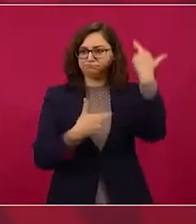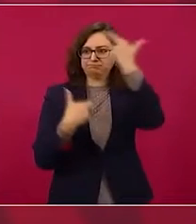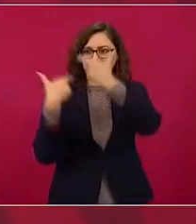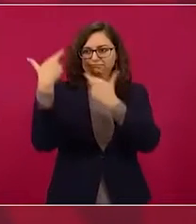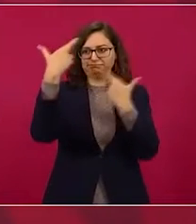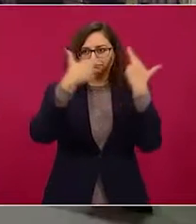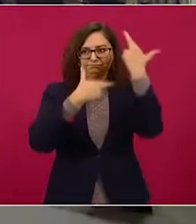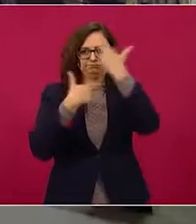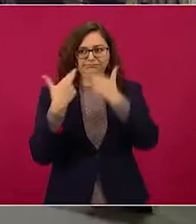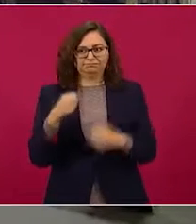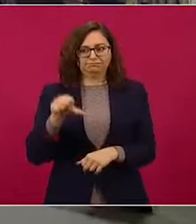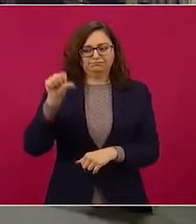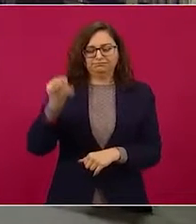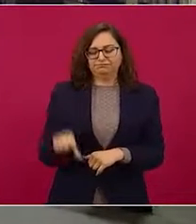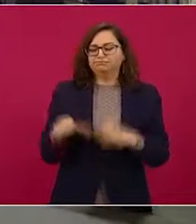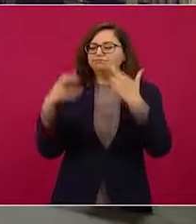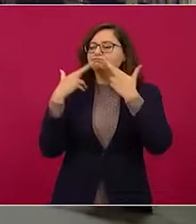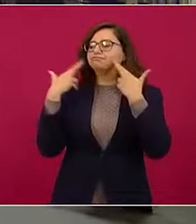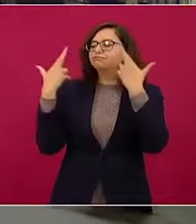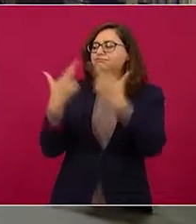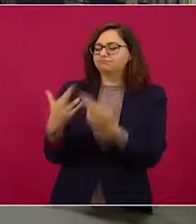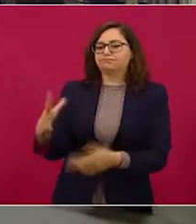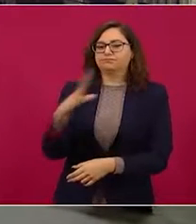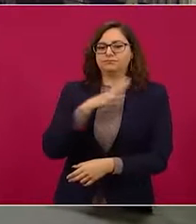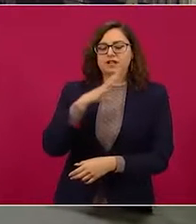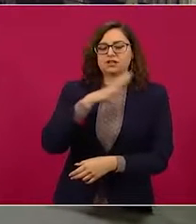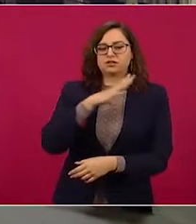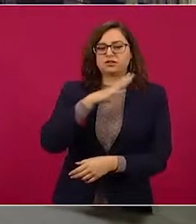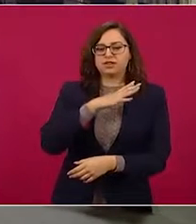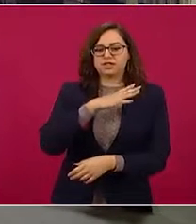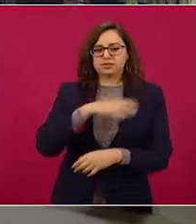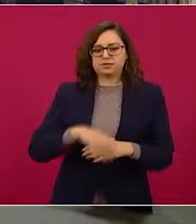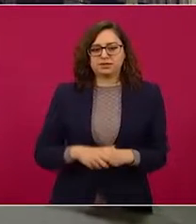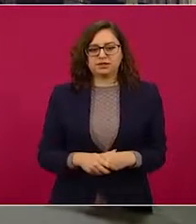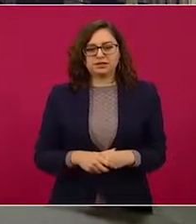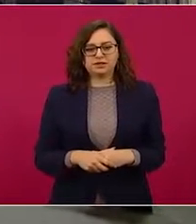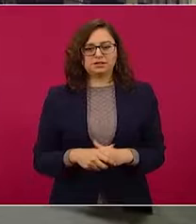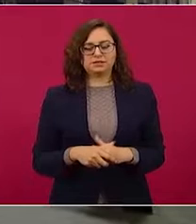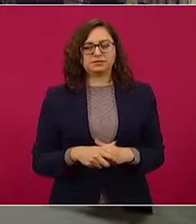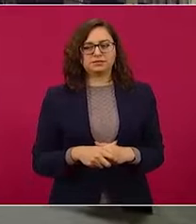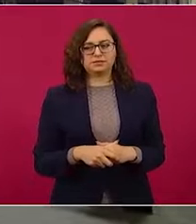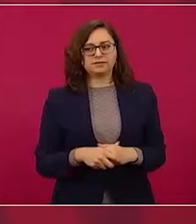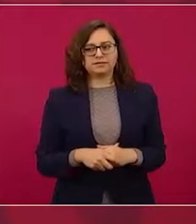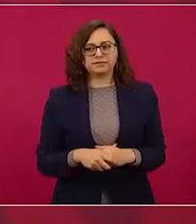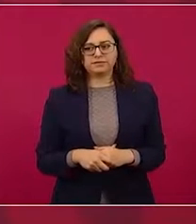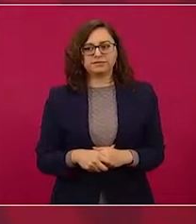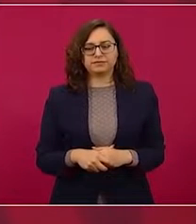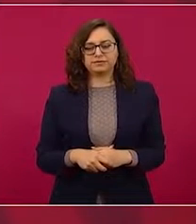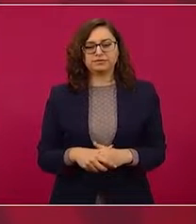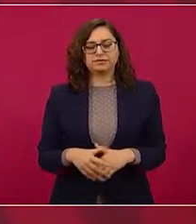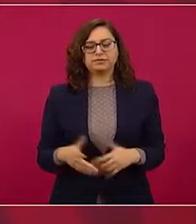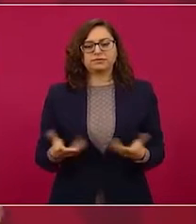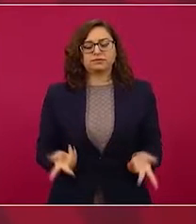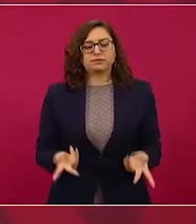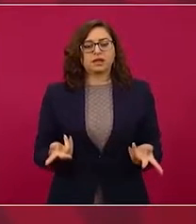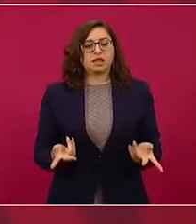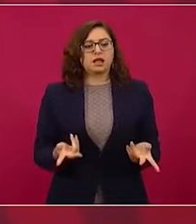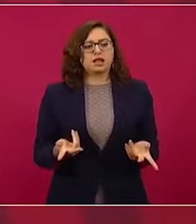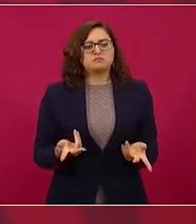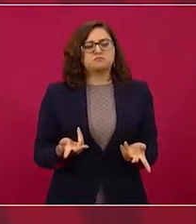Y no es tanto el que la gente